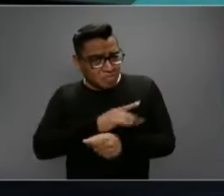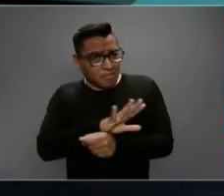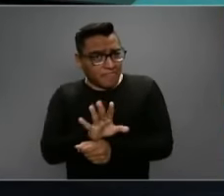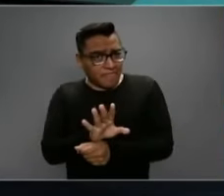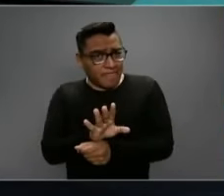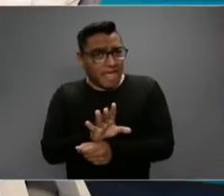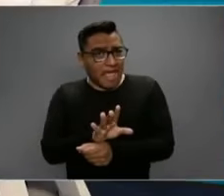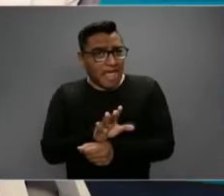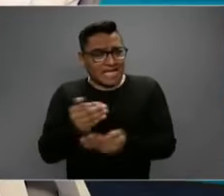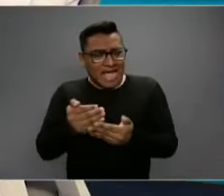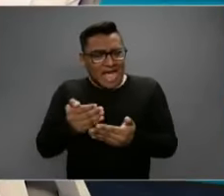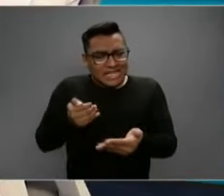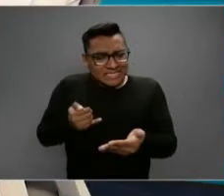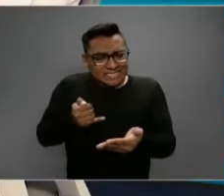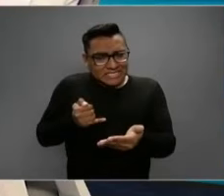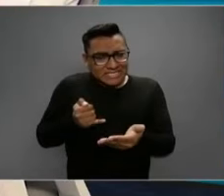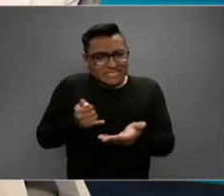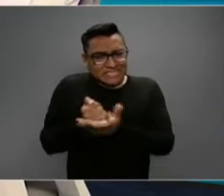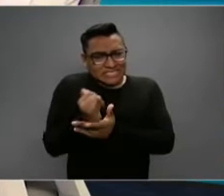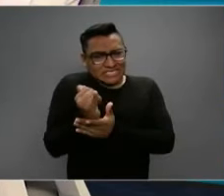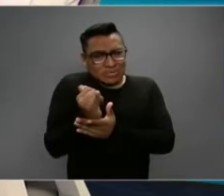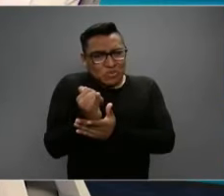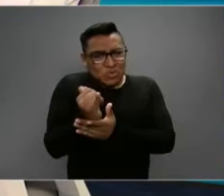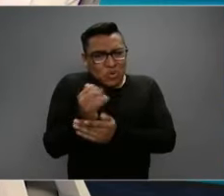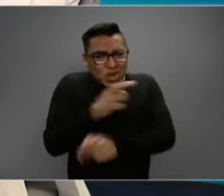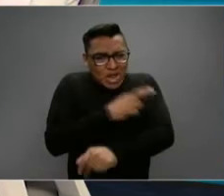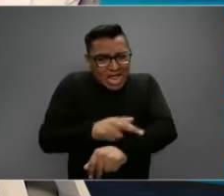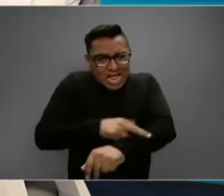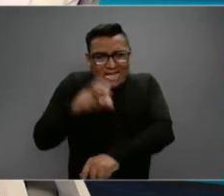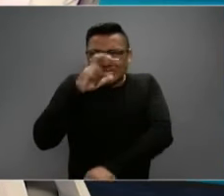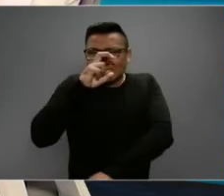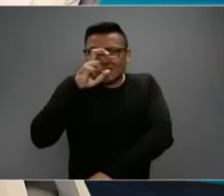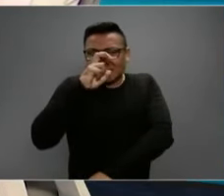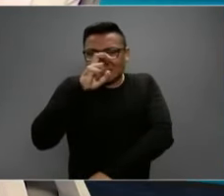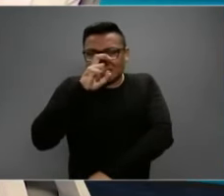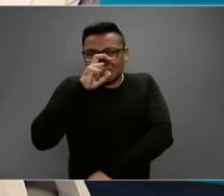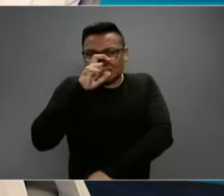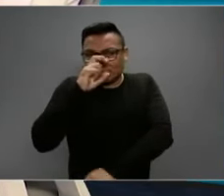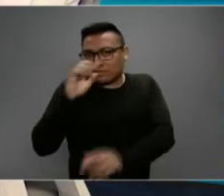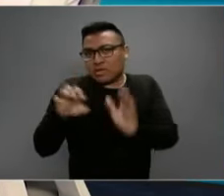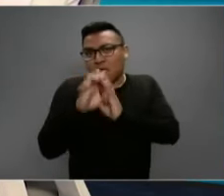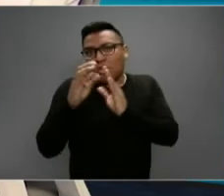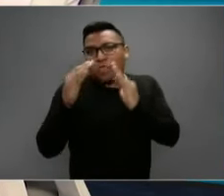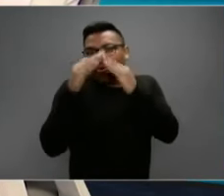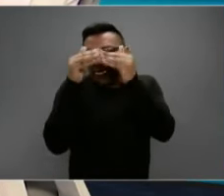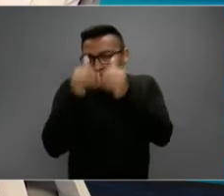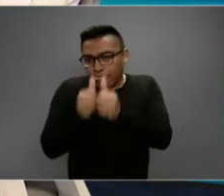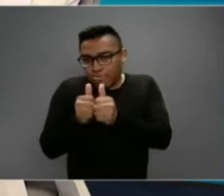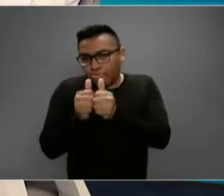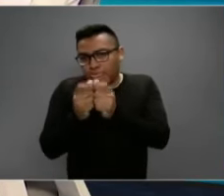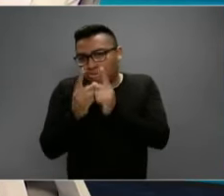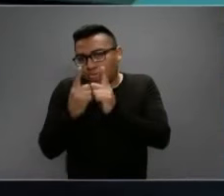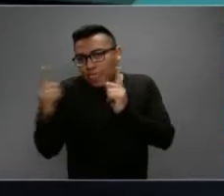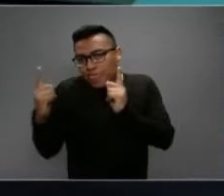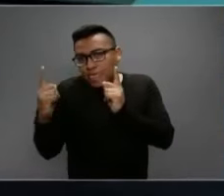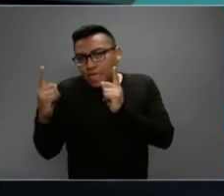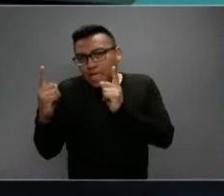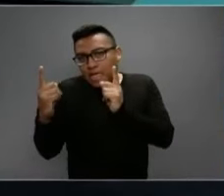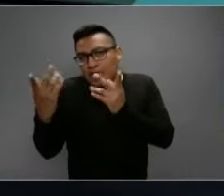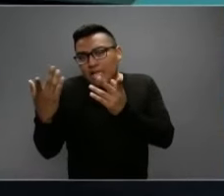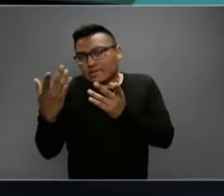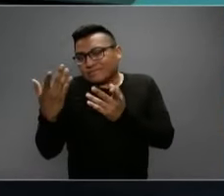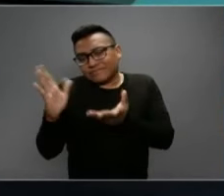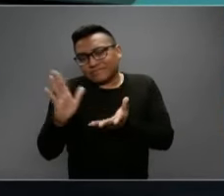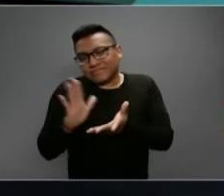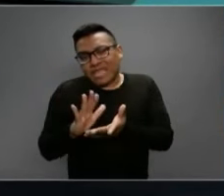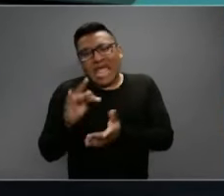decisión de tomar medidas mucho más drásticas de confinamiento social, etc. ¿Qué podemos hacer en México